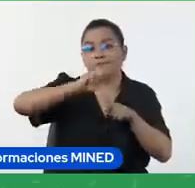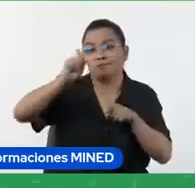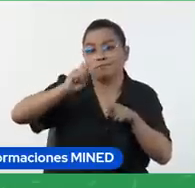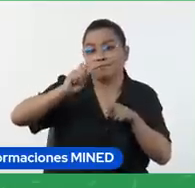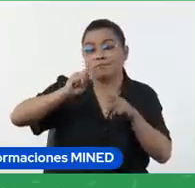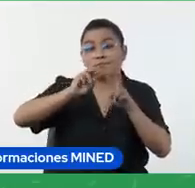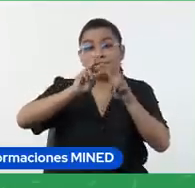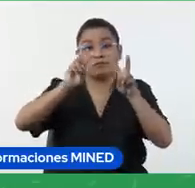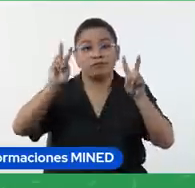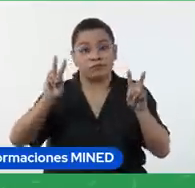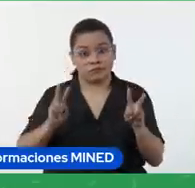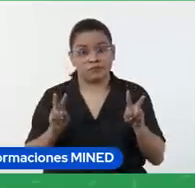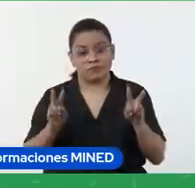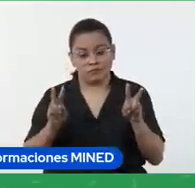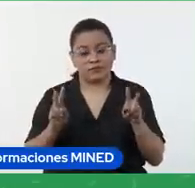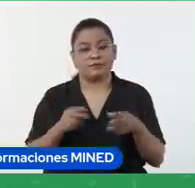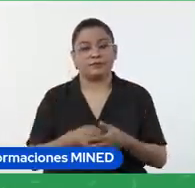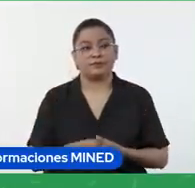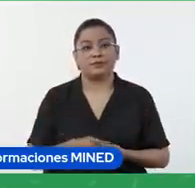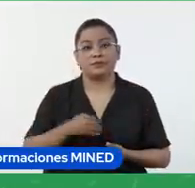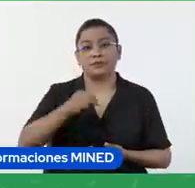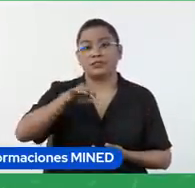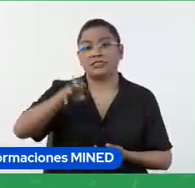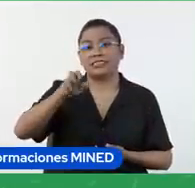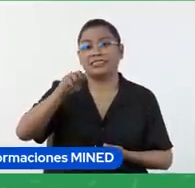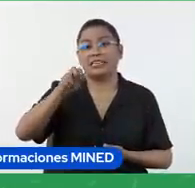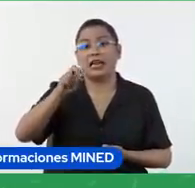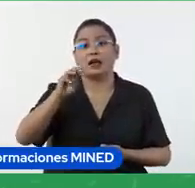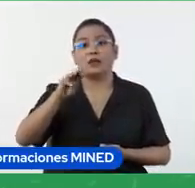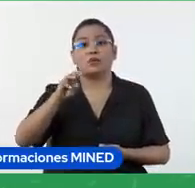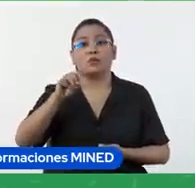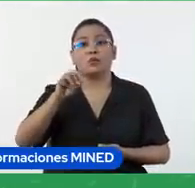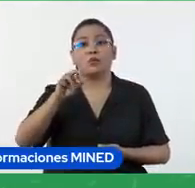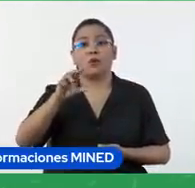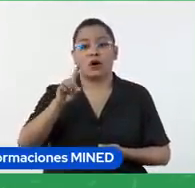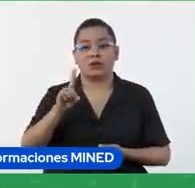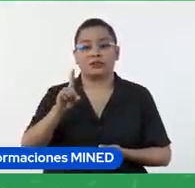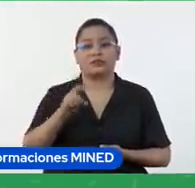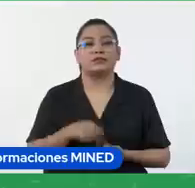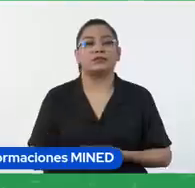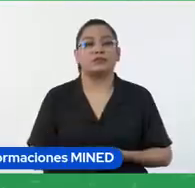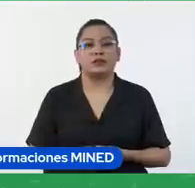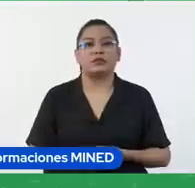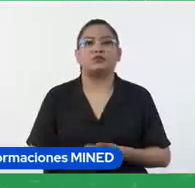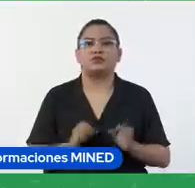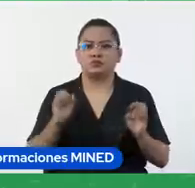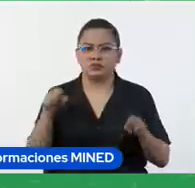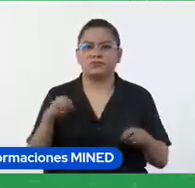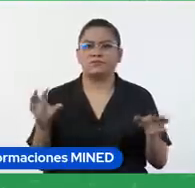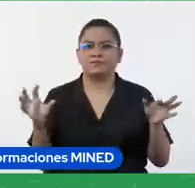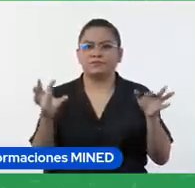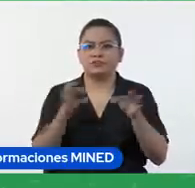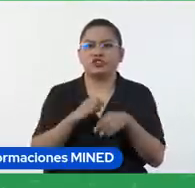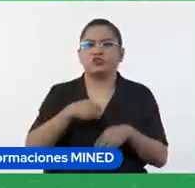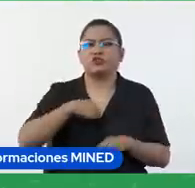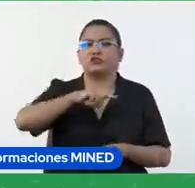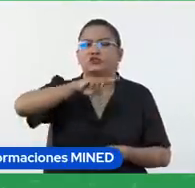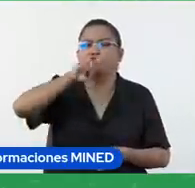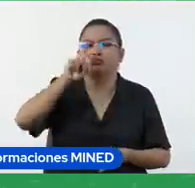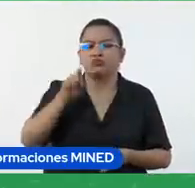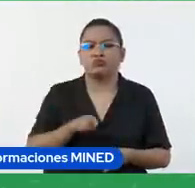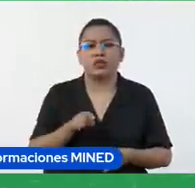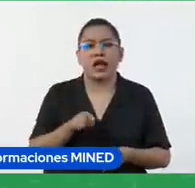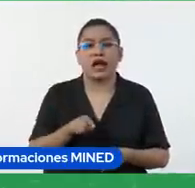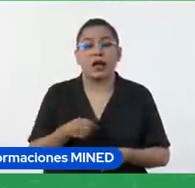herramienta de Google y esa pizarra va a ser colaborativa. Yo puedo hacer preguntas, actividades, los estudiantes pueden